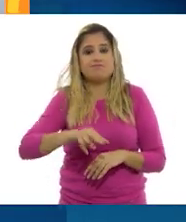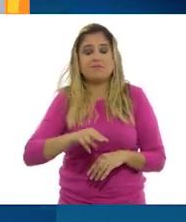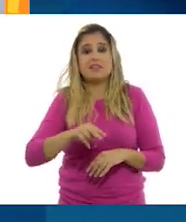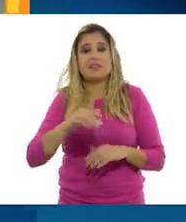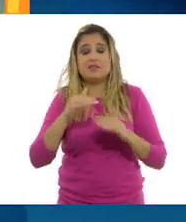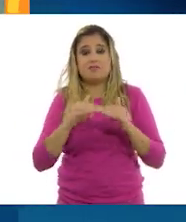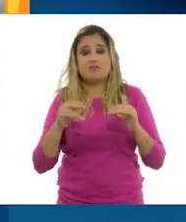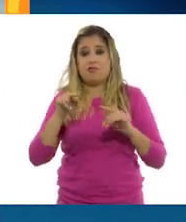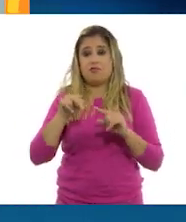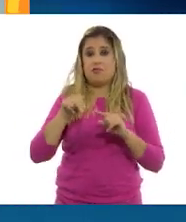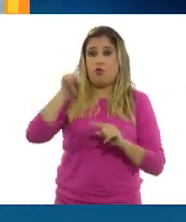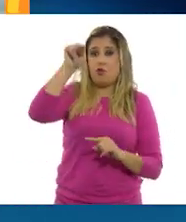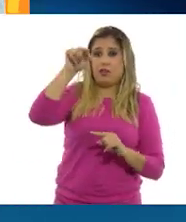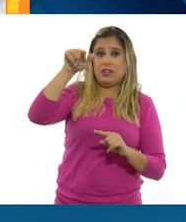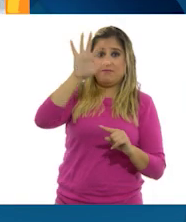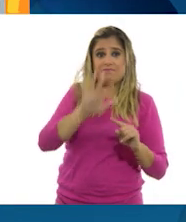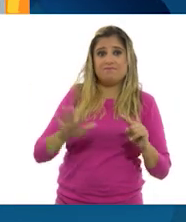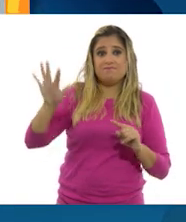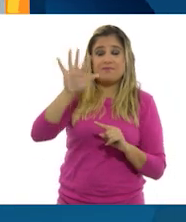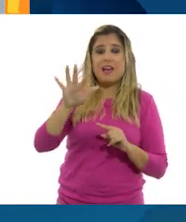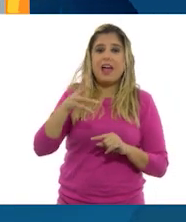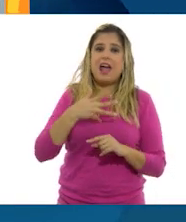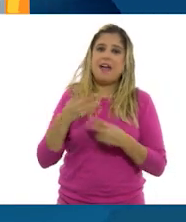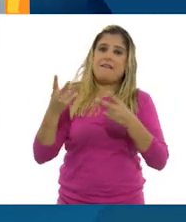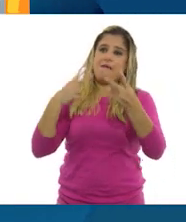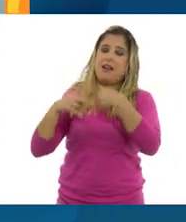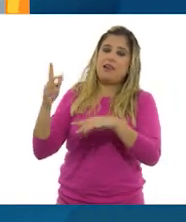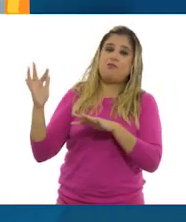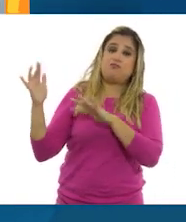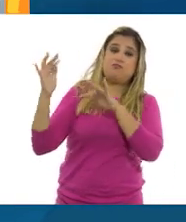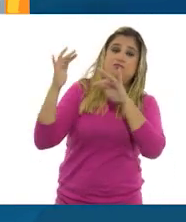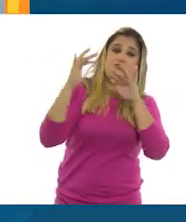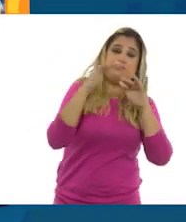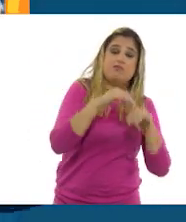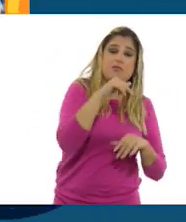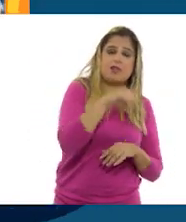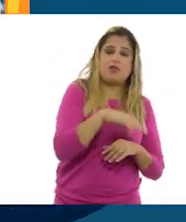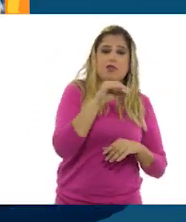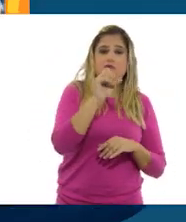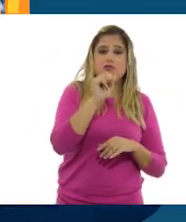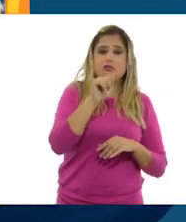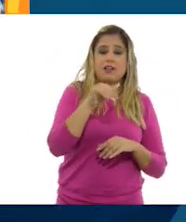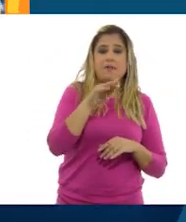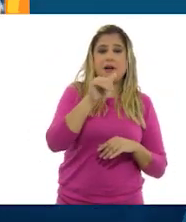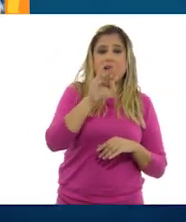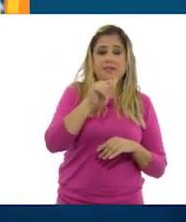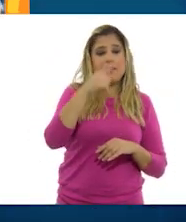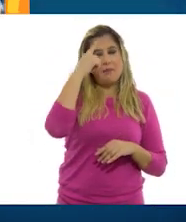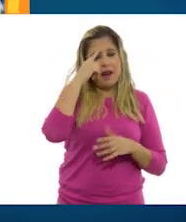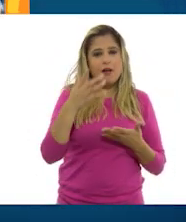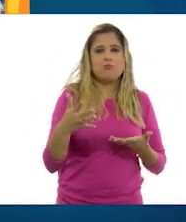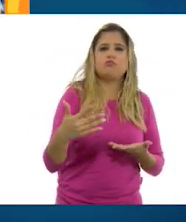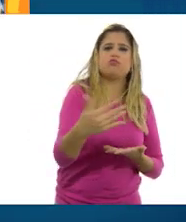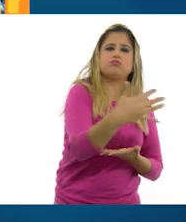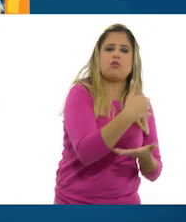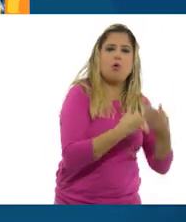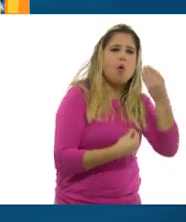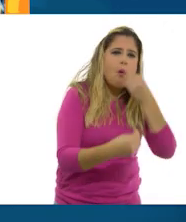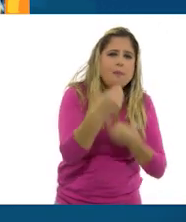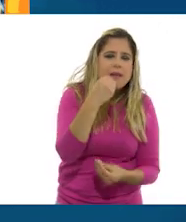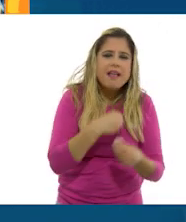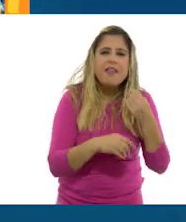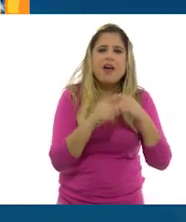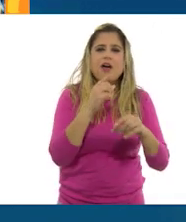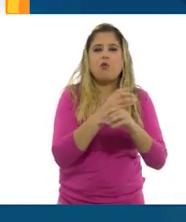arriba, del norte de nosotros, tienen que venir hasta nosotros, a nuestro país, para sacar comida, sacar todo lo que